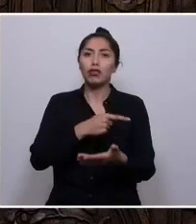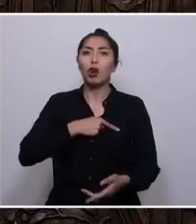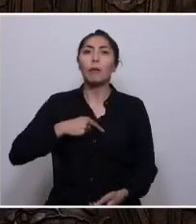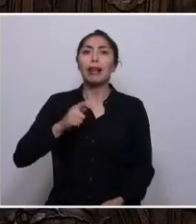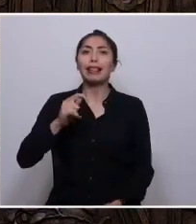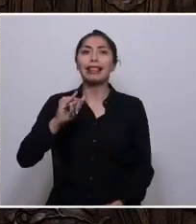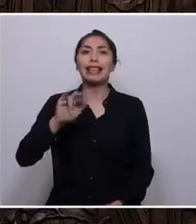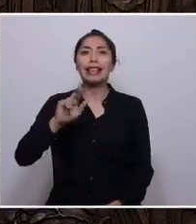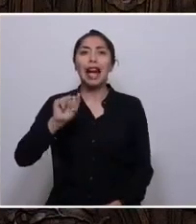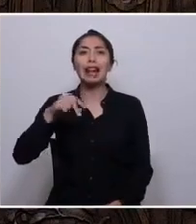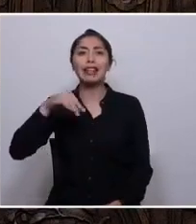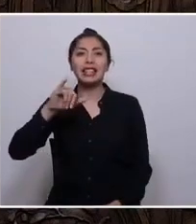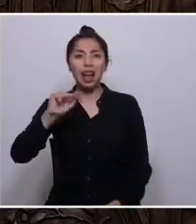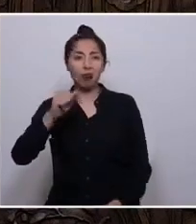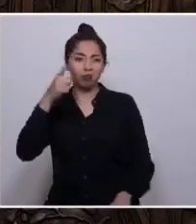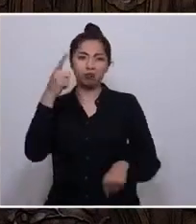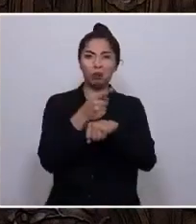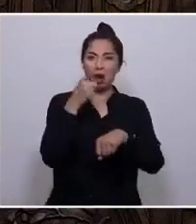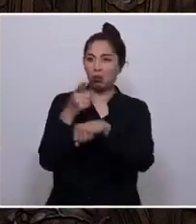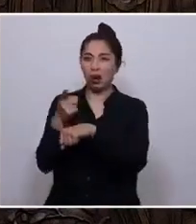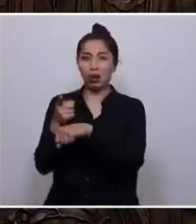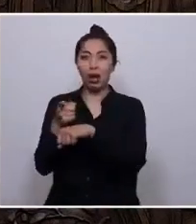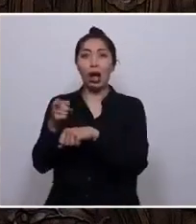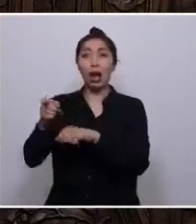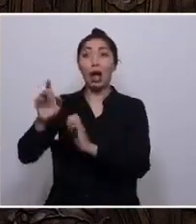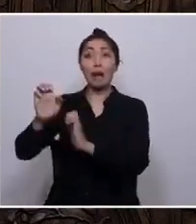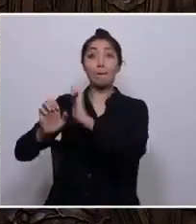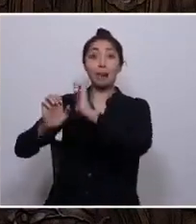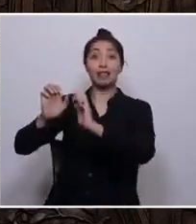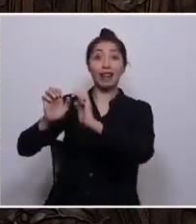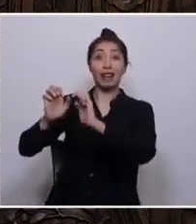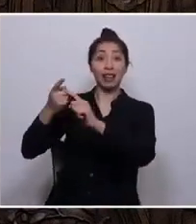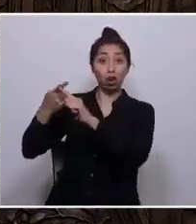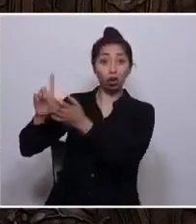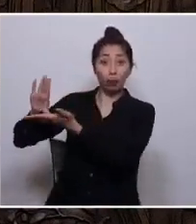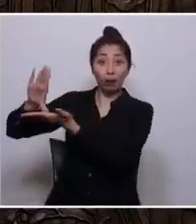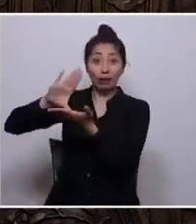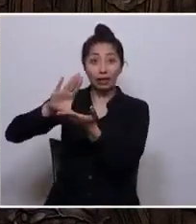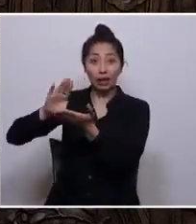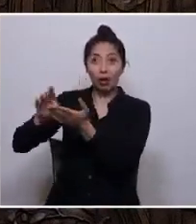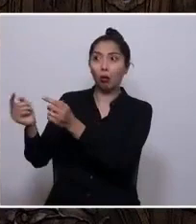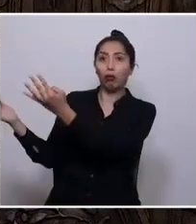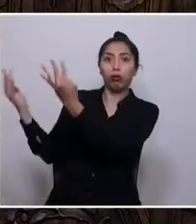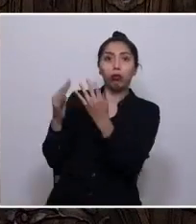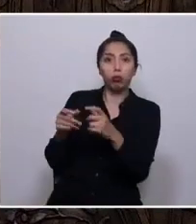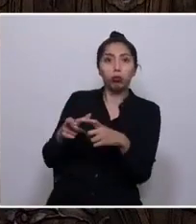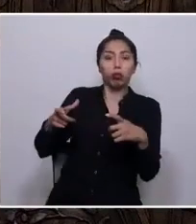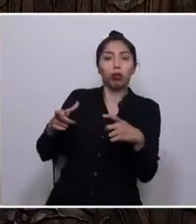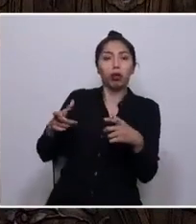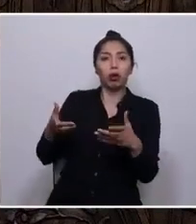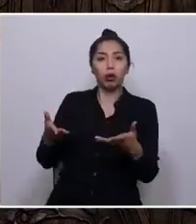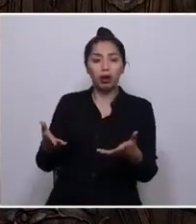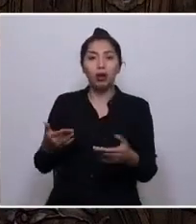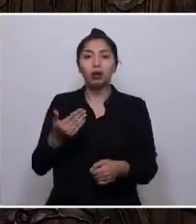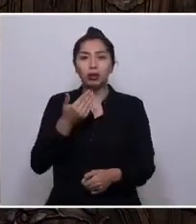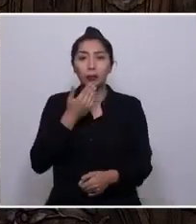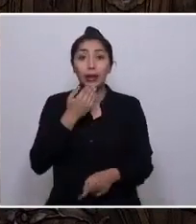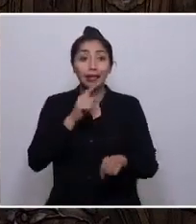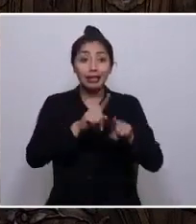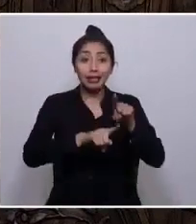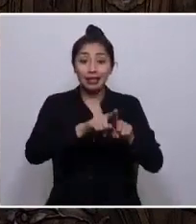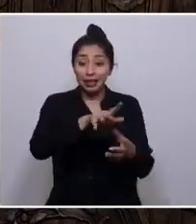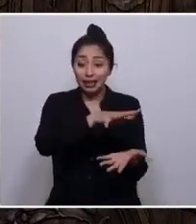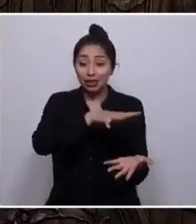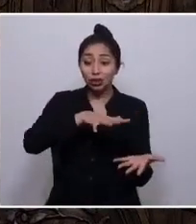Se acrecentó porque hincharon las empresas transnacionales. Se acrecentó porque se dio el golpe final a los territorios